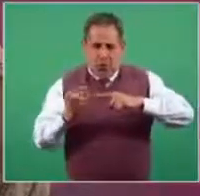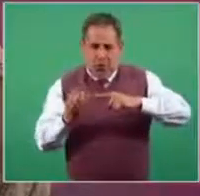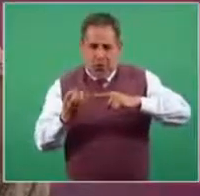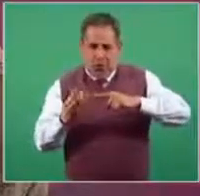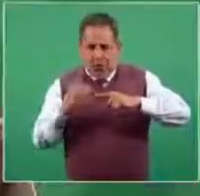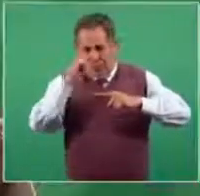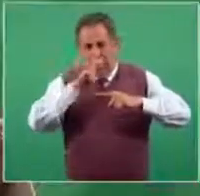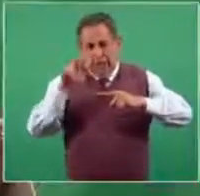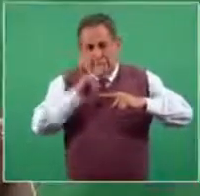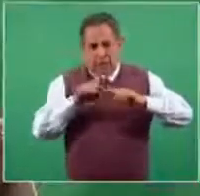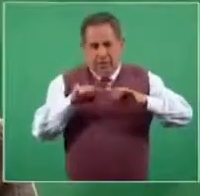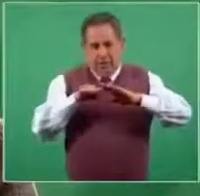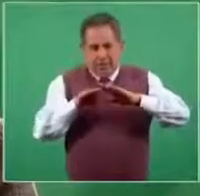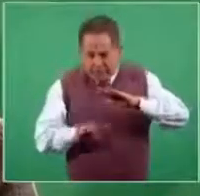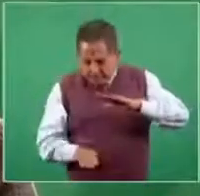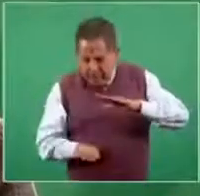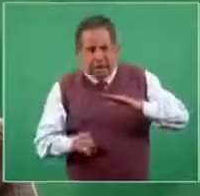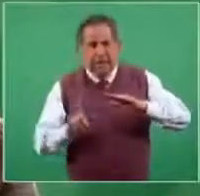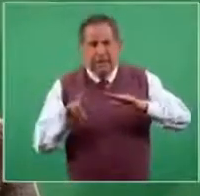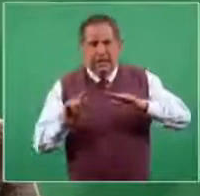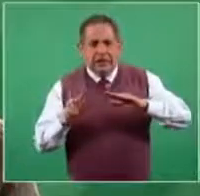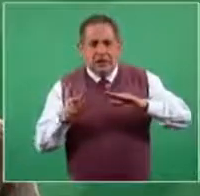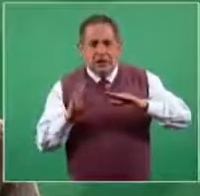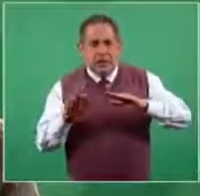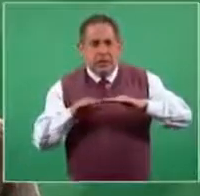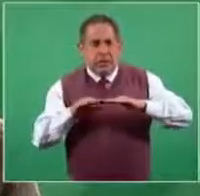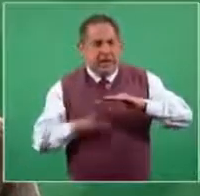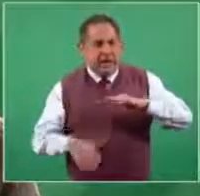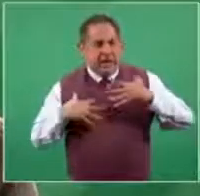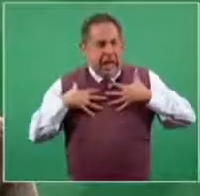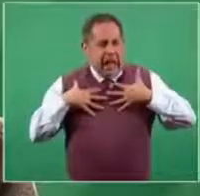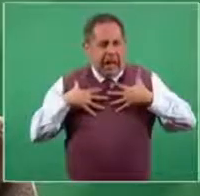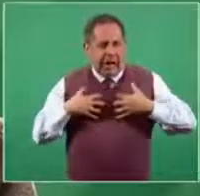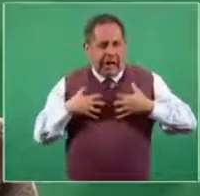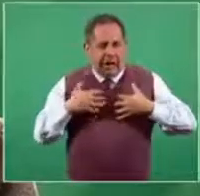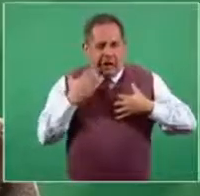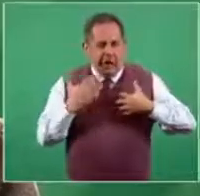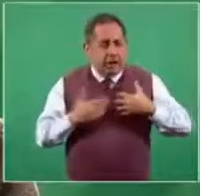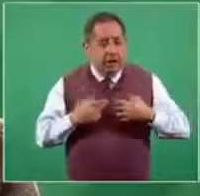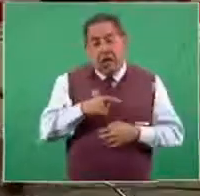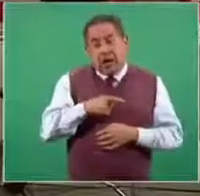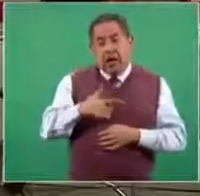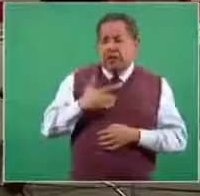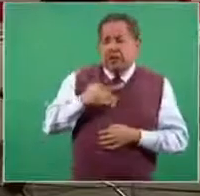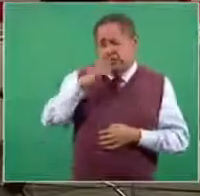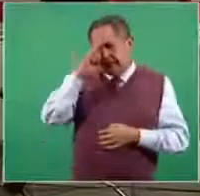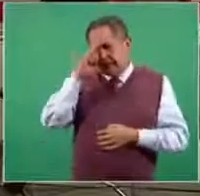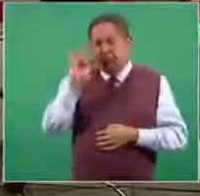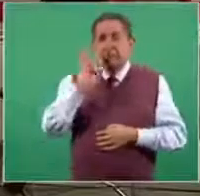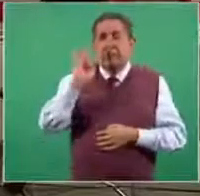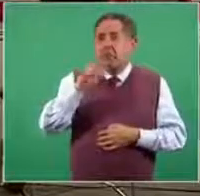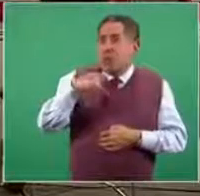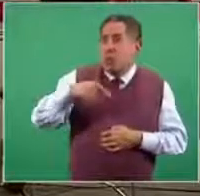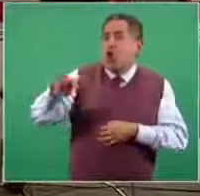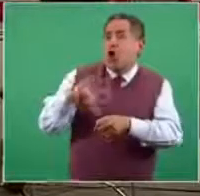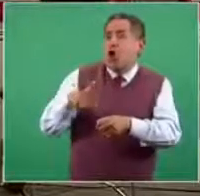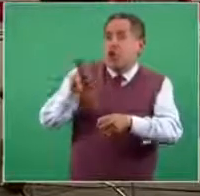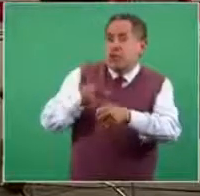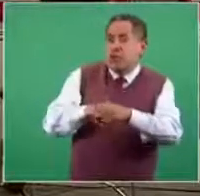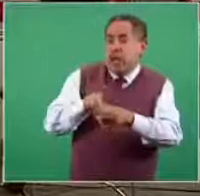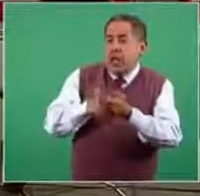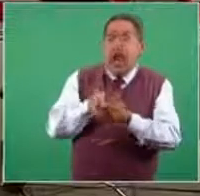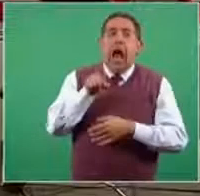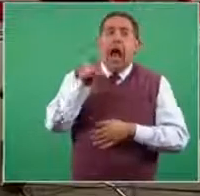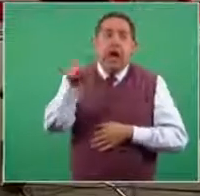ciento, porque tiene un extenso daño en los pulmones, es porque consideró que si iba al hospital se iba a